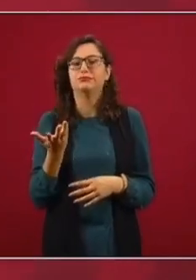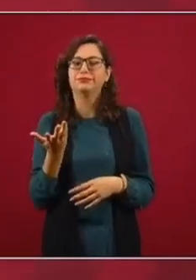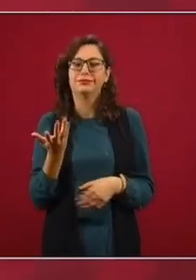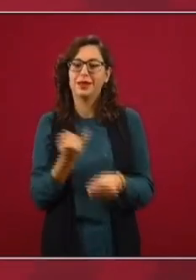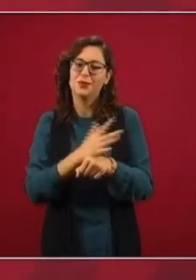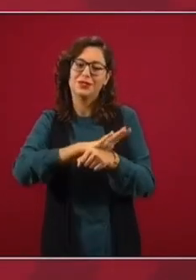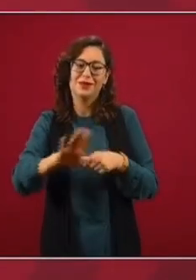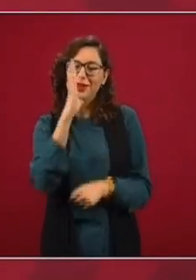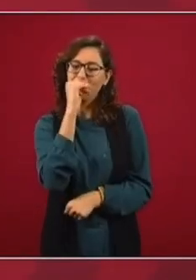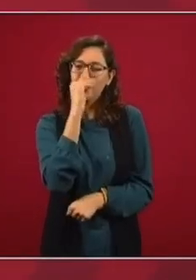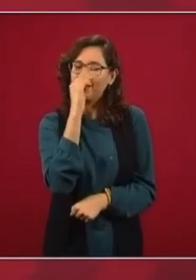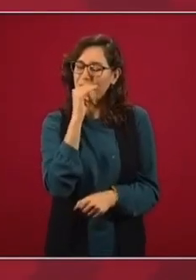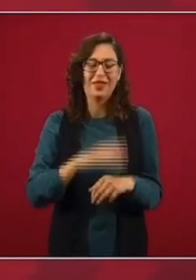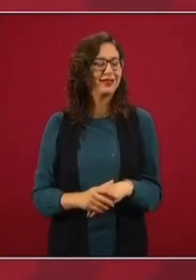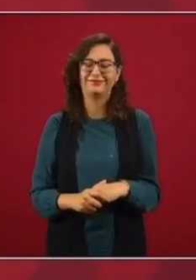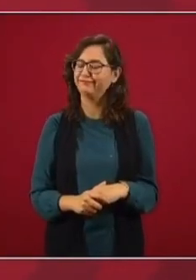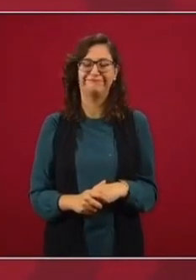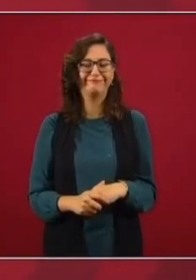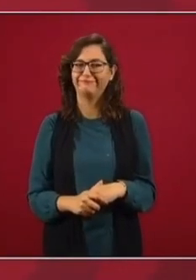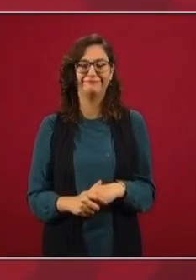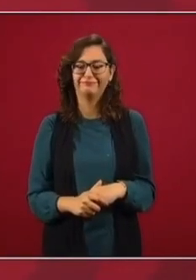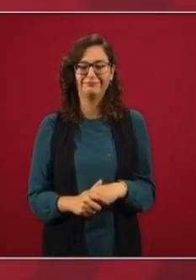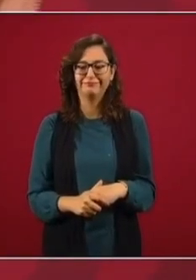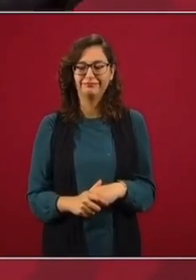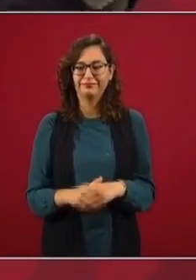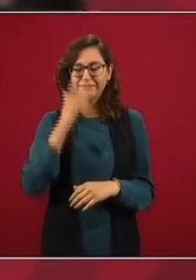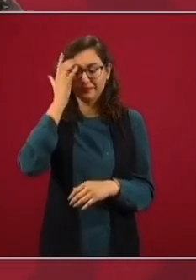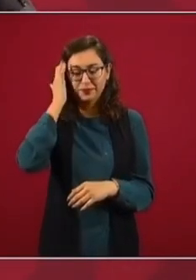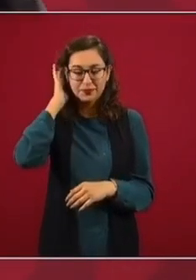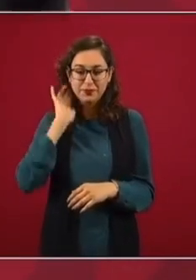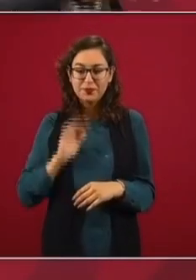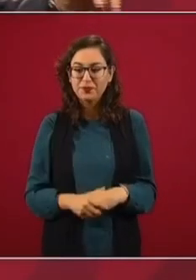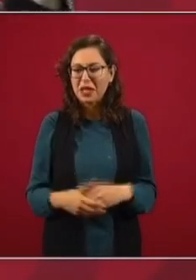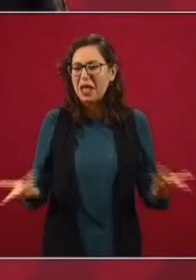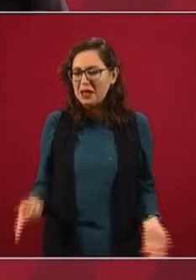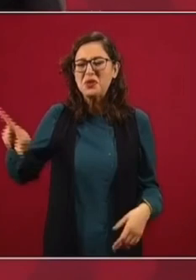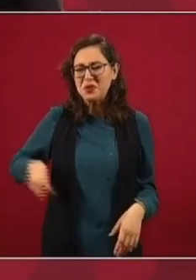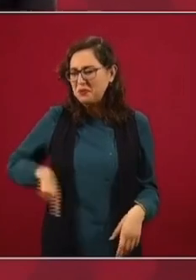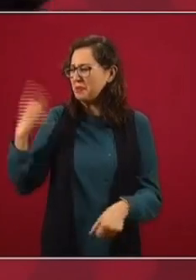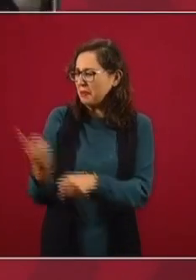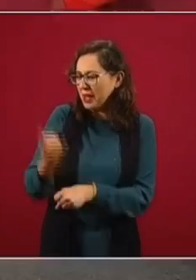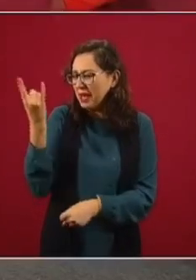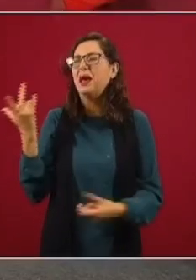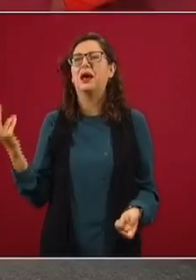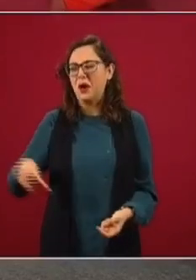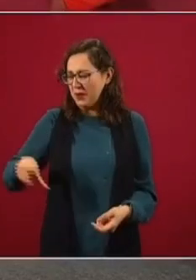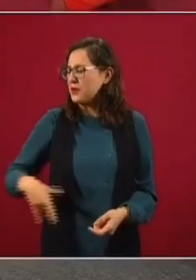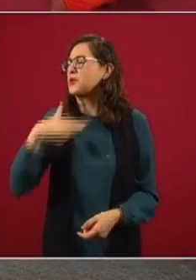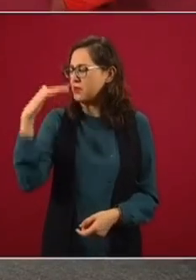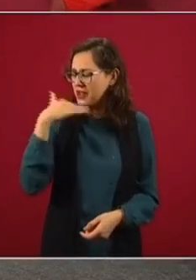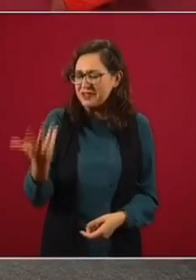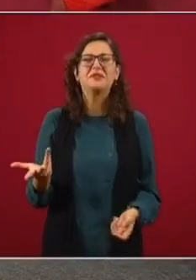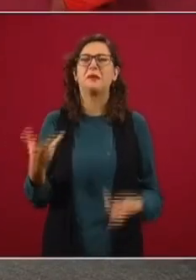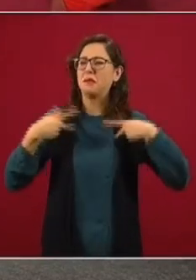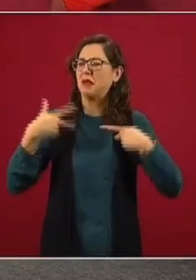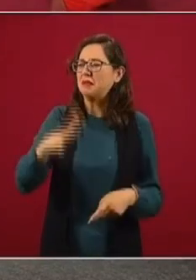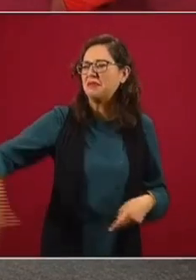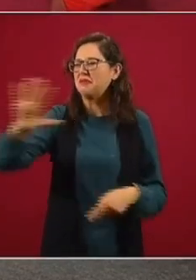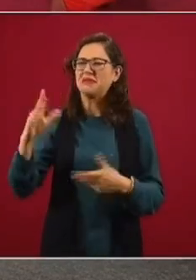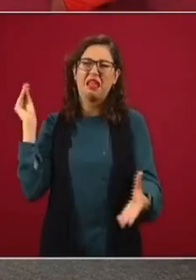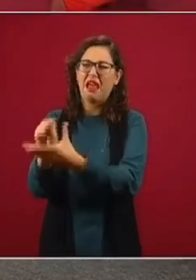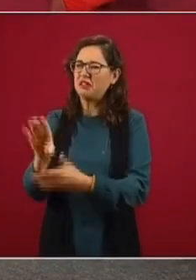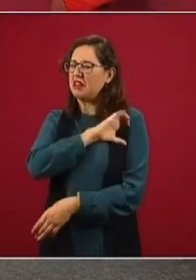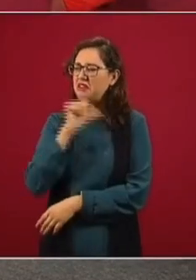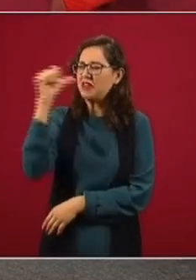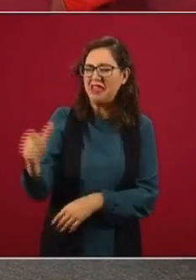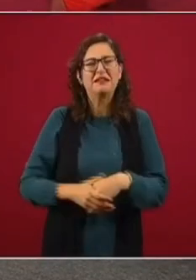es desproporcionado, no es así, son ineptos, son corruptos, este, no quieren al pueblo, pero narcoestado,